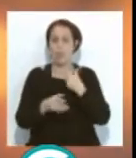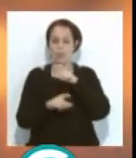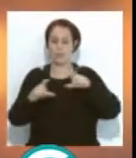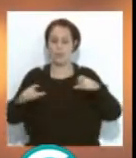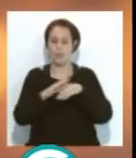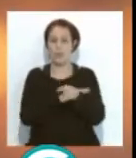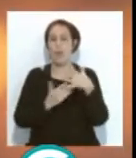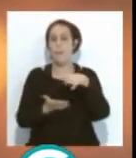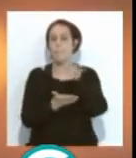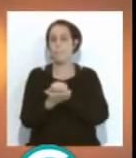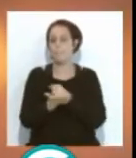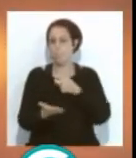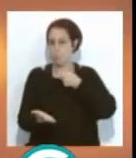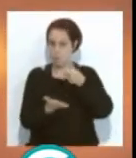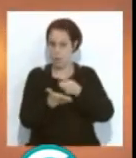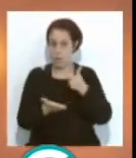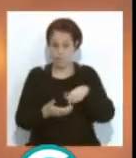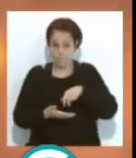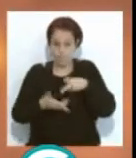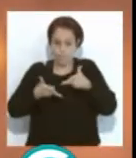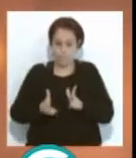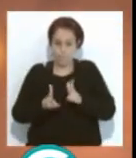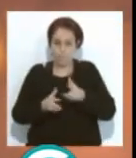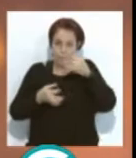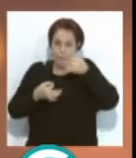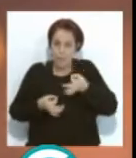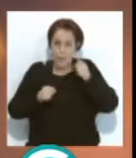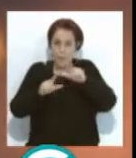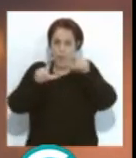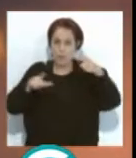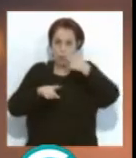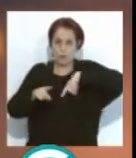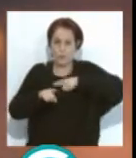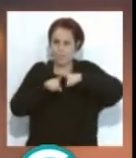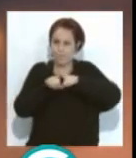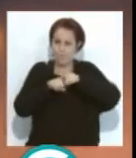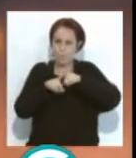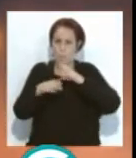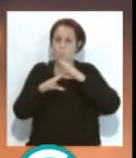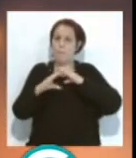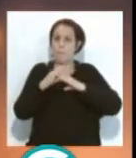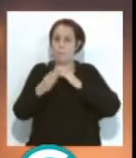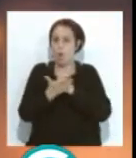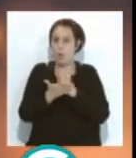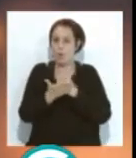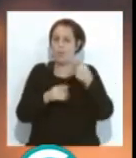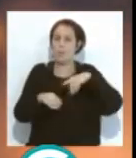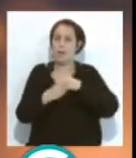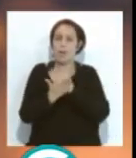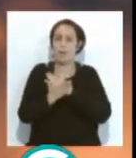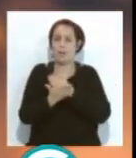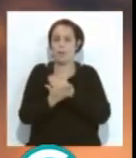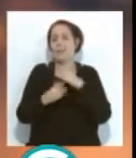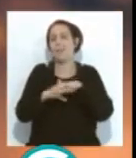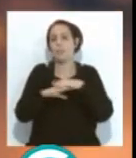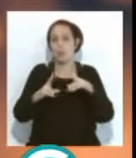que está allí. Y, al final, eso nos da la imagen también que criticamos tanto en los medios de comunicación y también en las redes sociales. Y es un